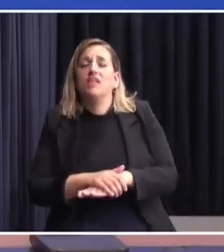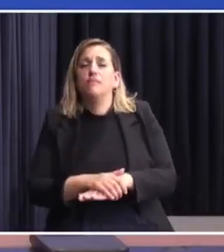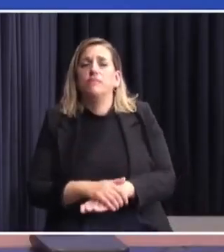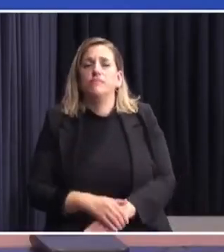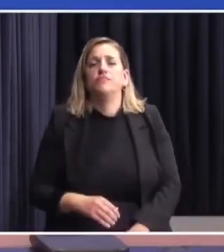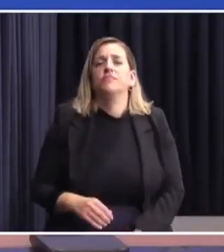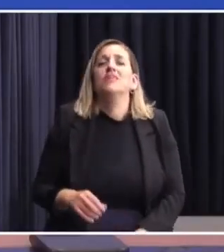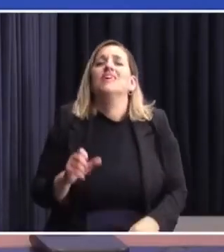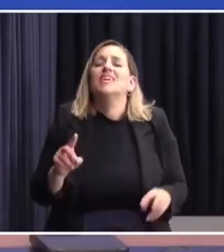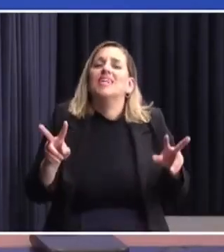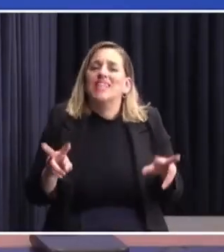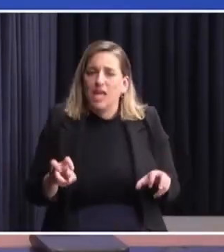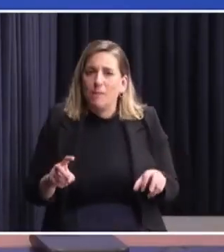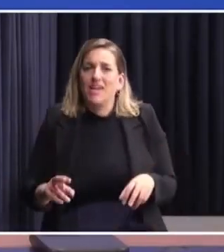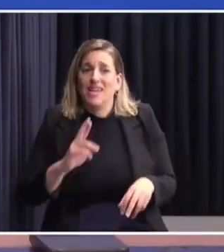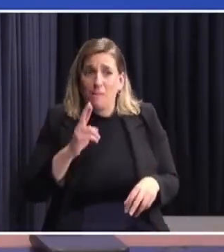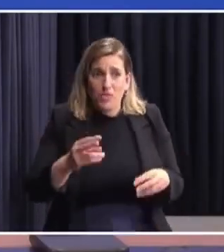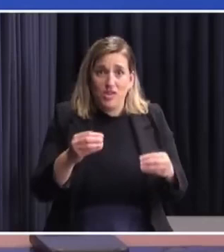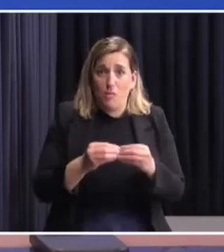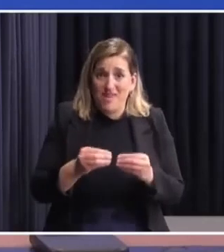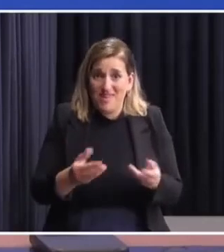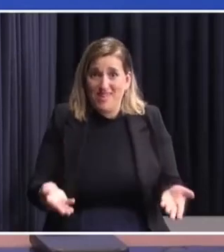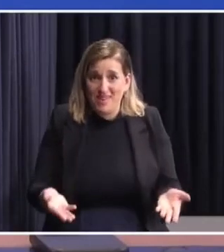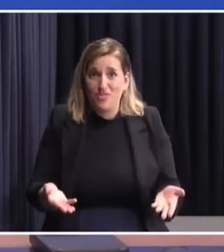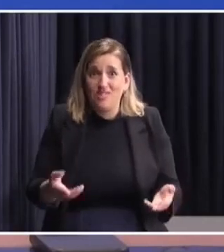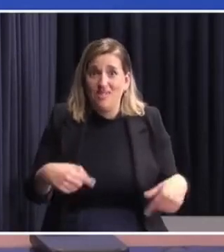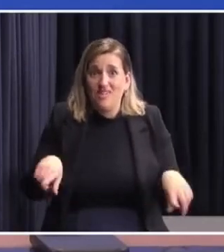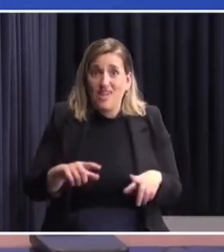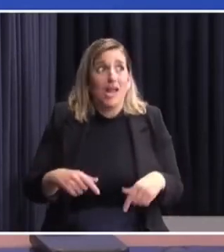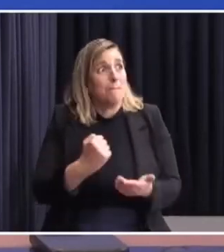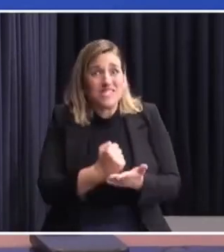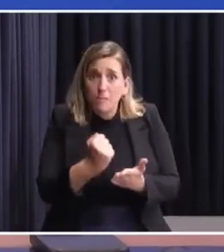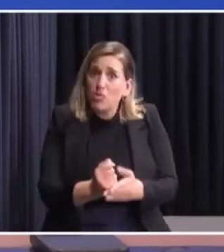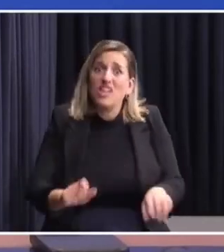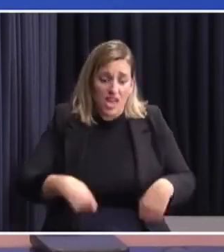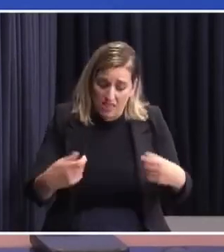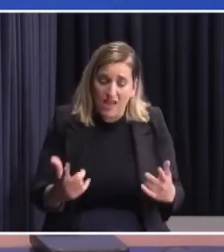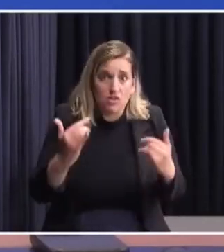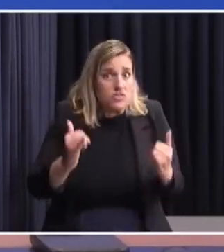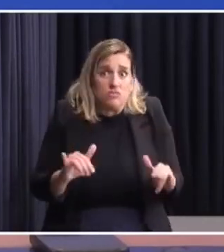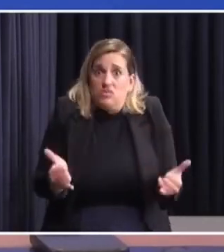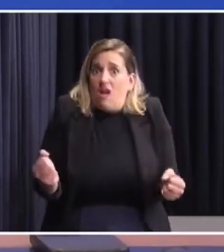es el tema que le acabo de contestar a tu colega. El pasaporte había que darlo. No había otra chance.